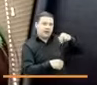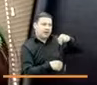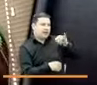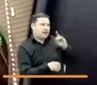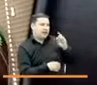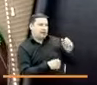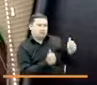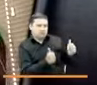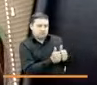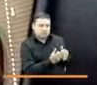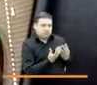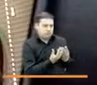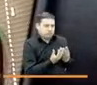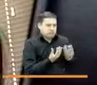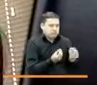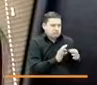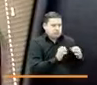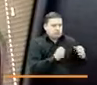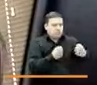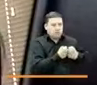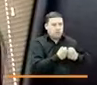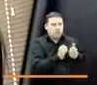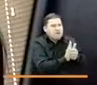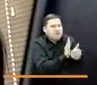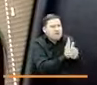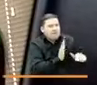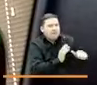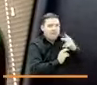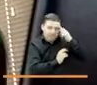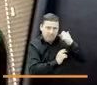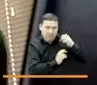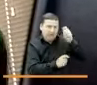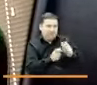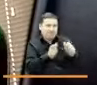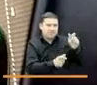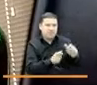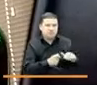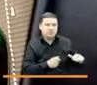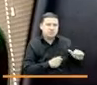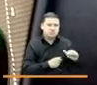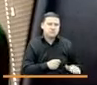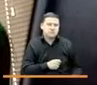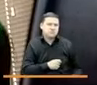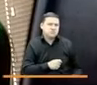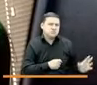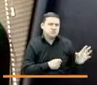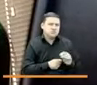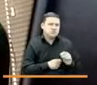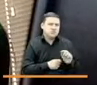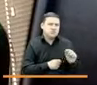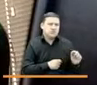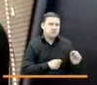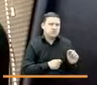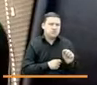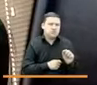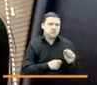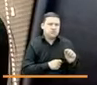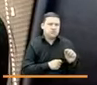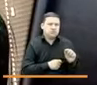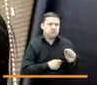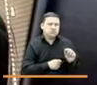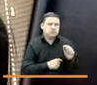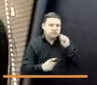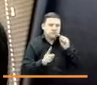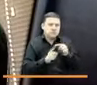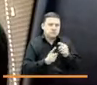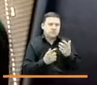conformaron un equipo en el que ellas lograron ver esas habilidades profesionales y personales de todas y todos que le apuntaron